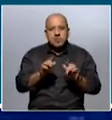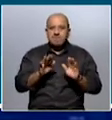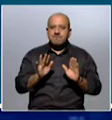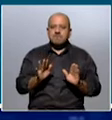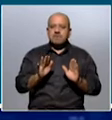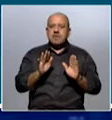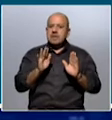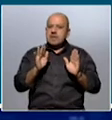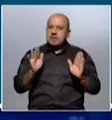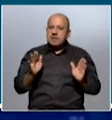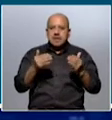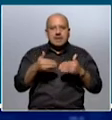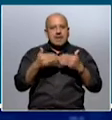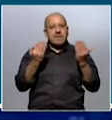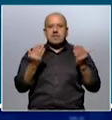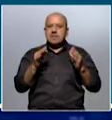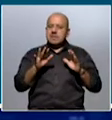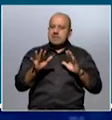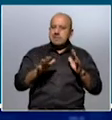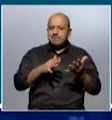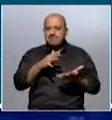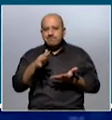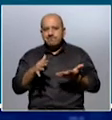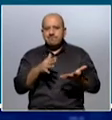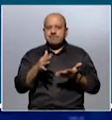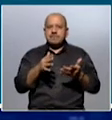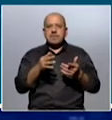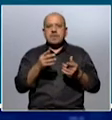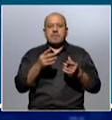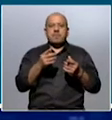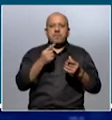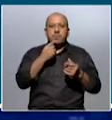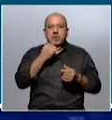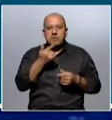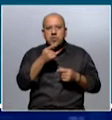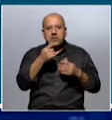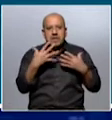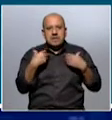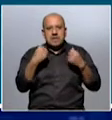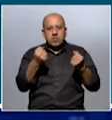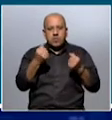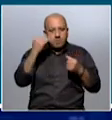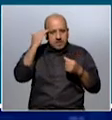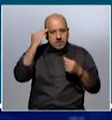graves impactos en múltiples planos, entre ellos en la salud mental.